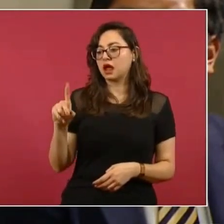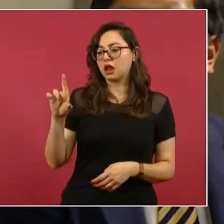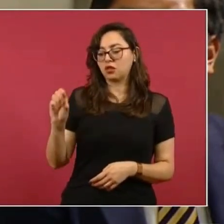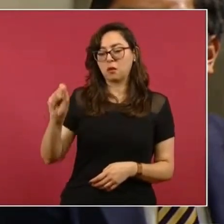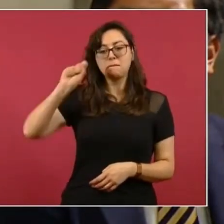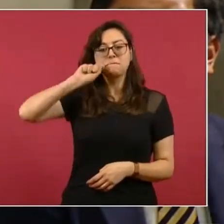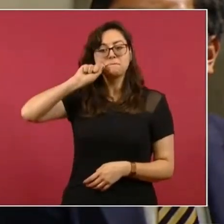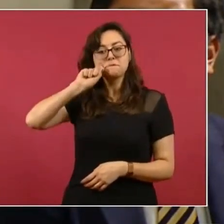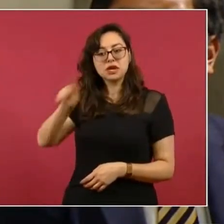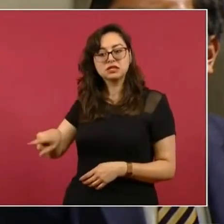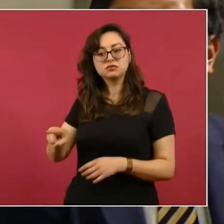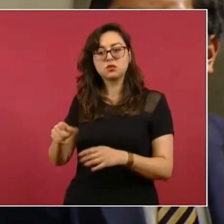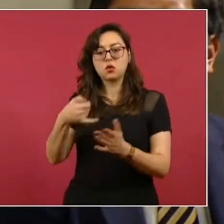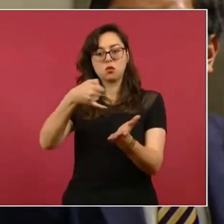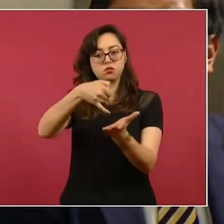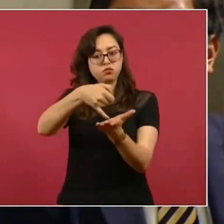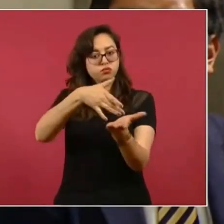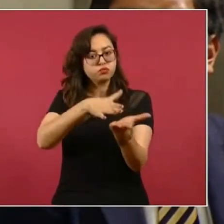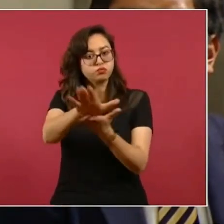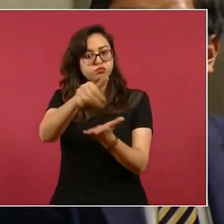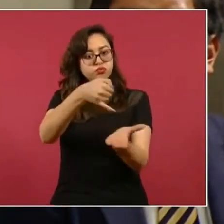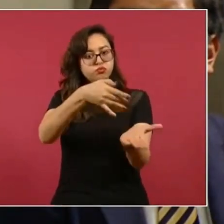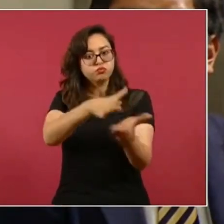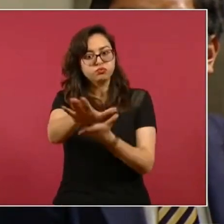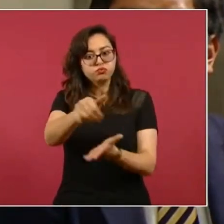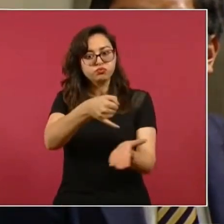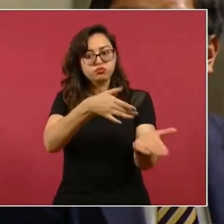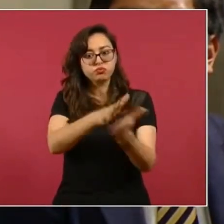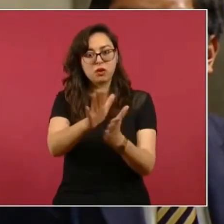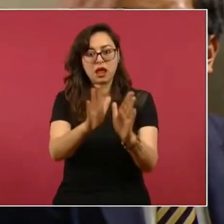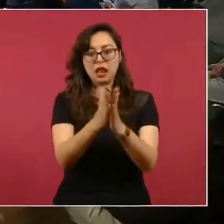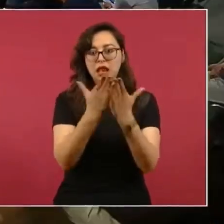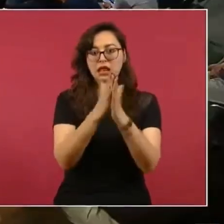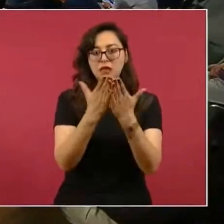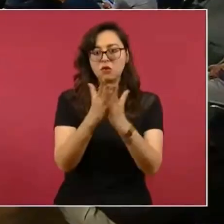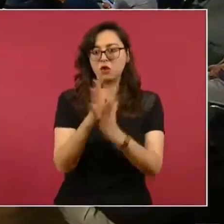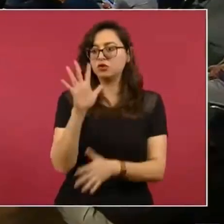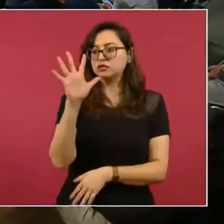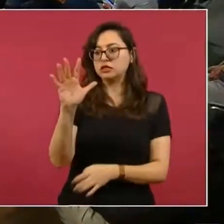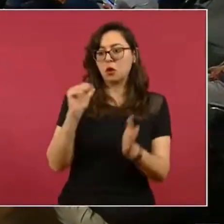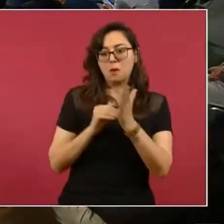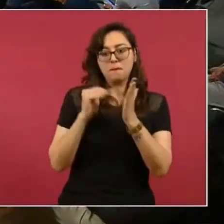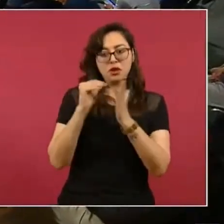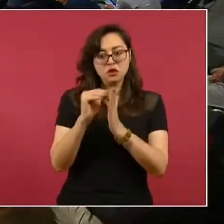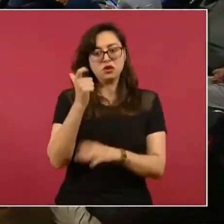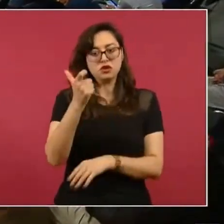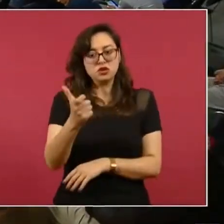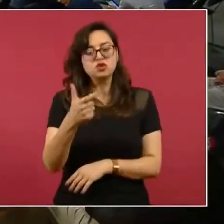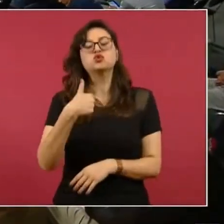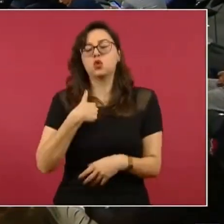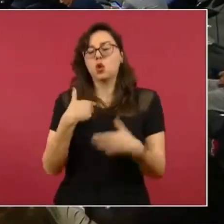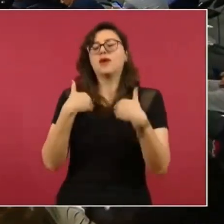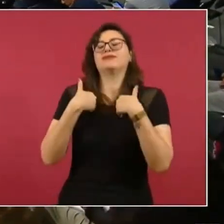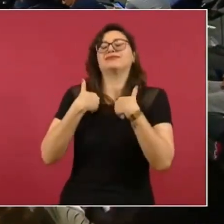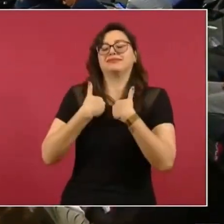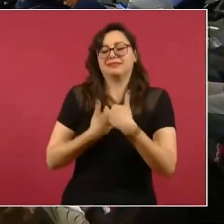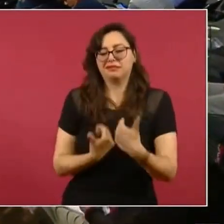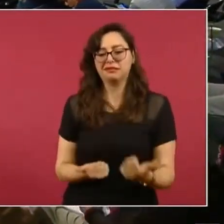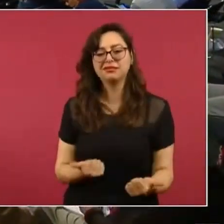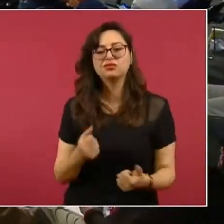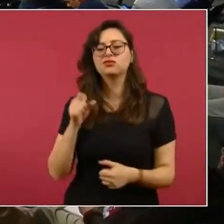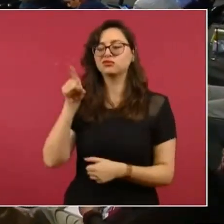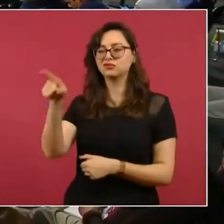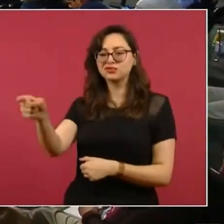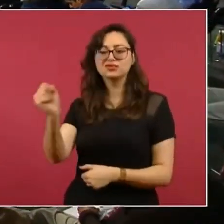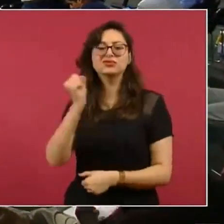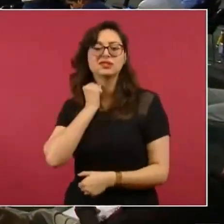en esta legislación? Yo sé que es cuestión del Senado. Me queda muy claro, presidente. El senador